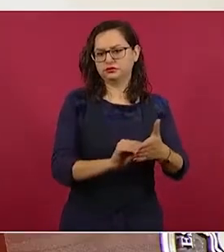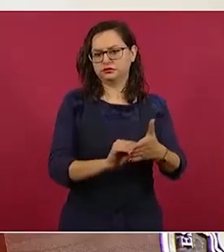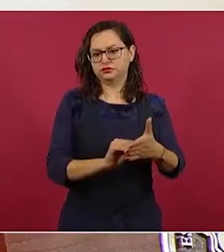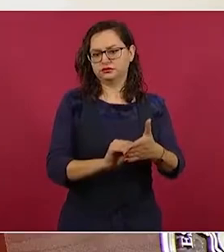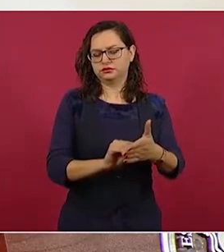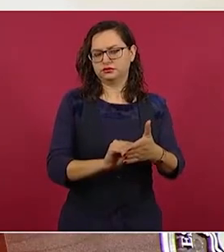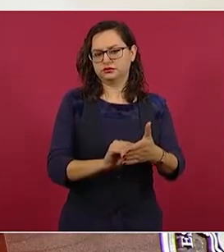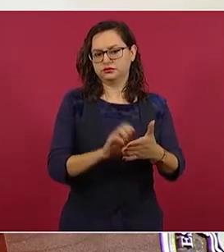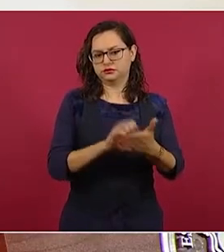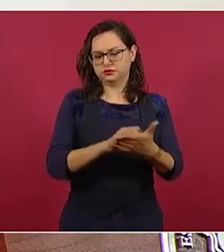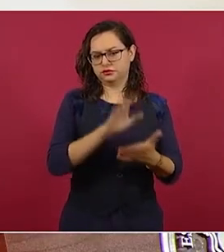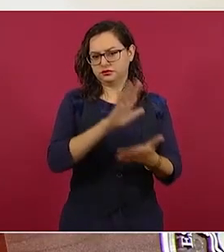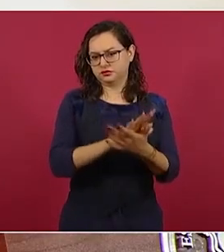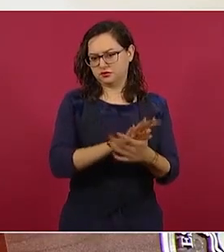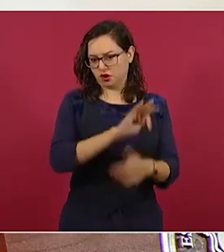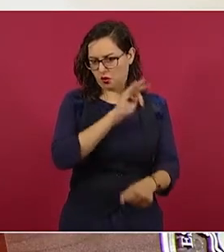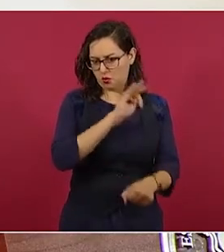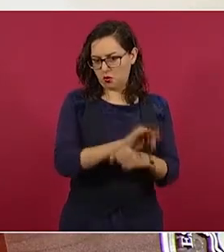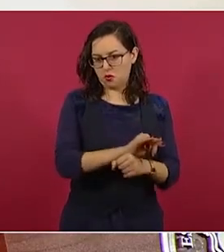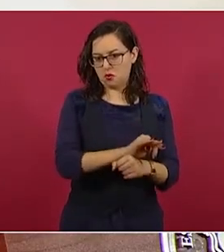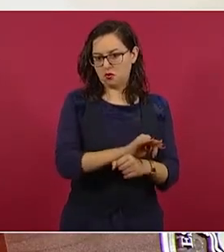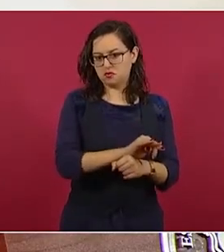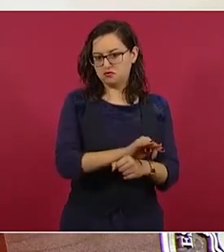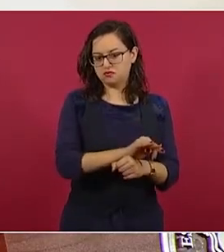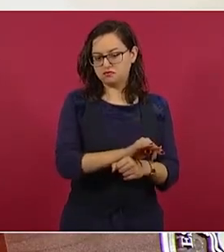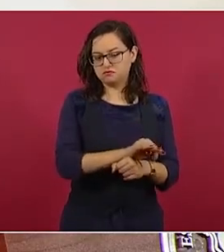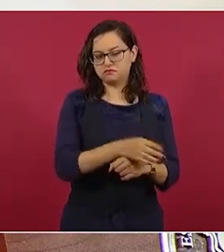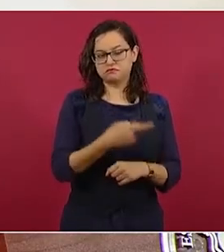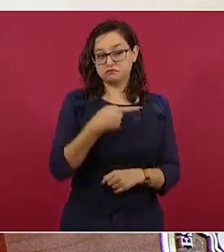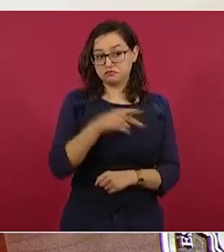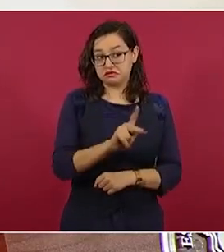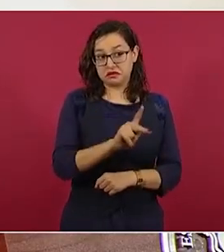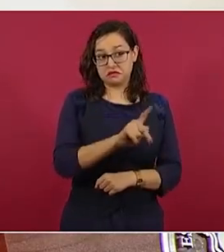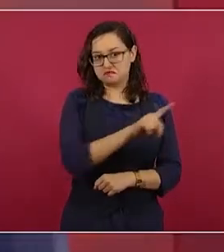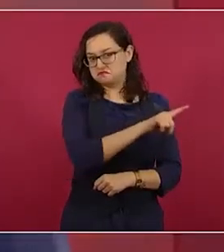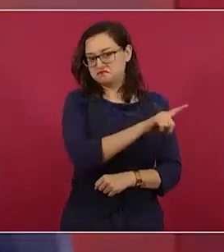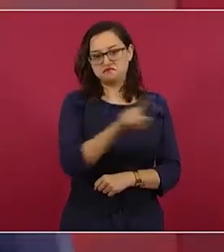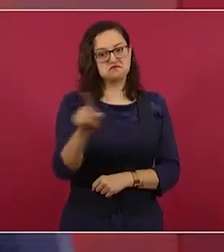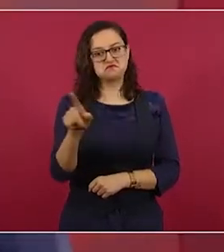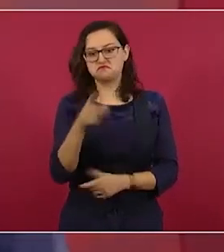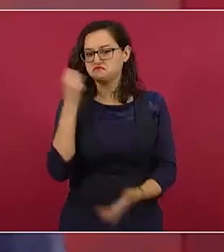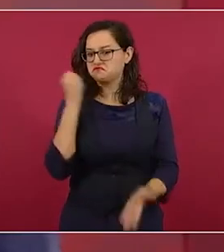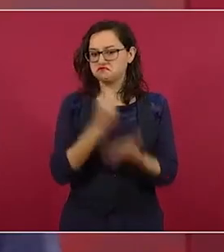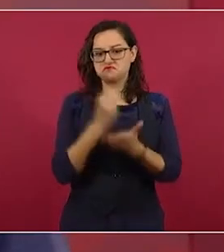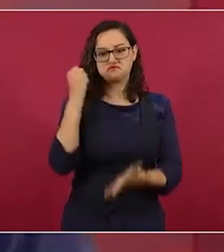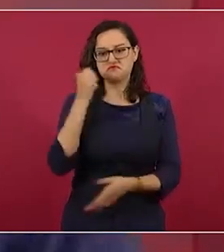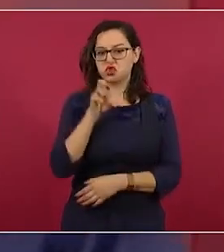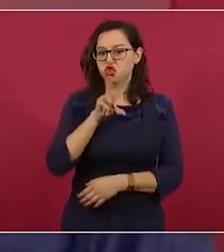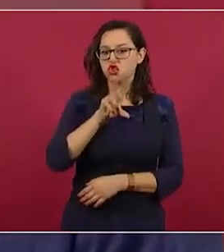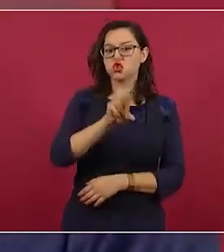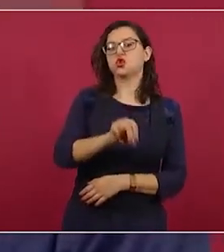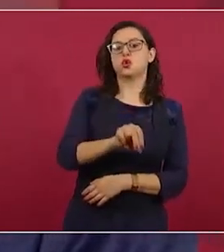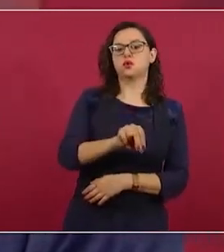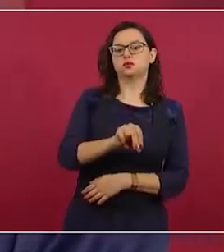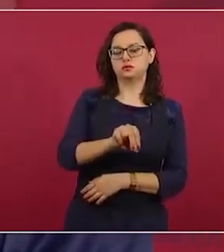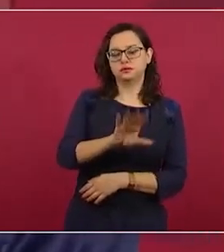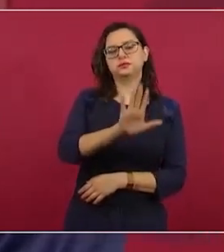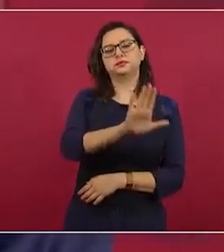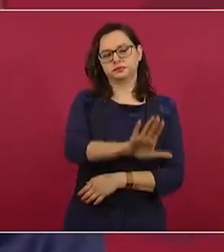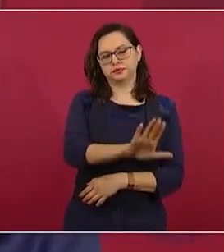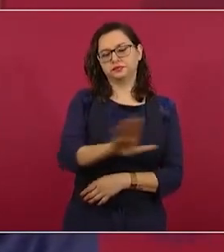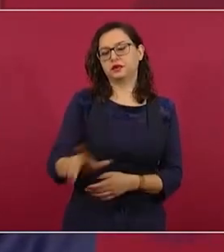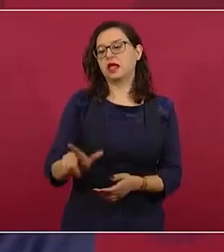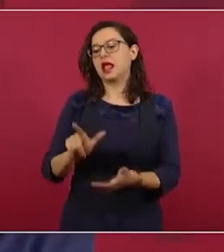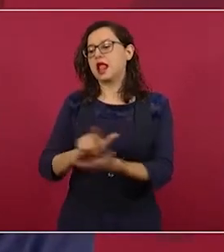constitucional, pero también nos reservamos la posibilidad de meter el litio en la ley